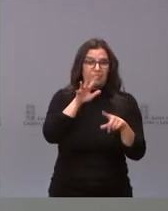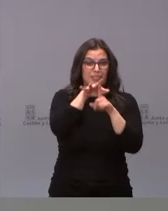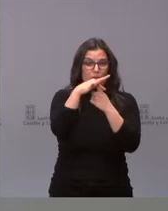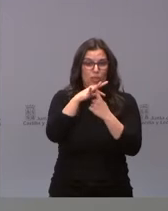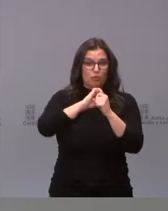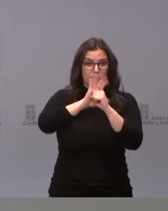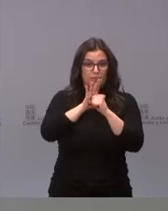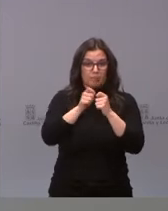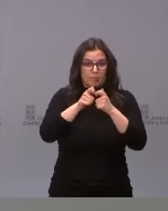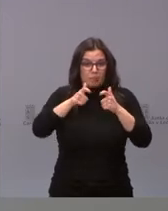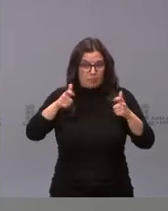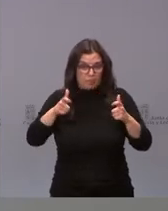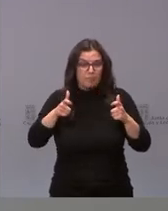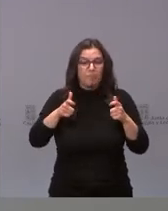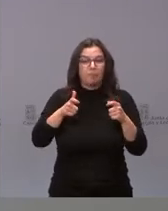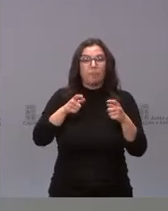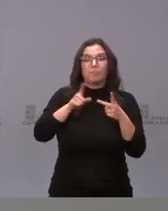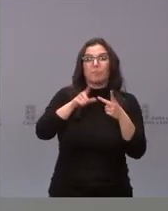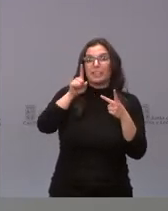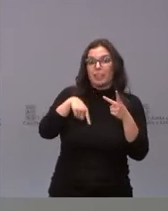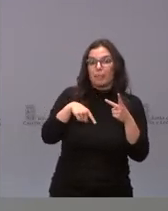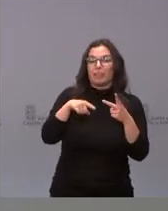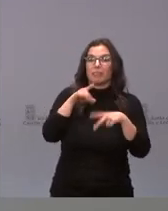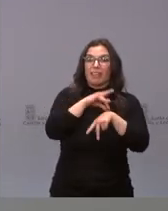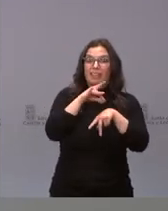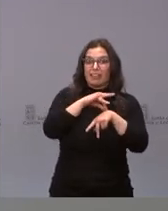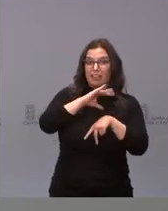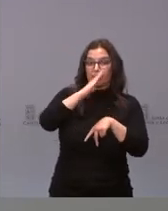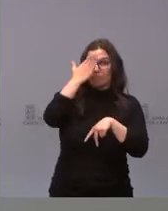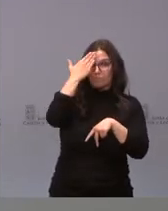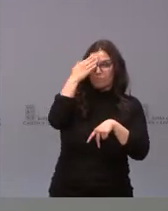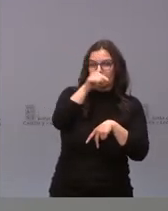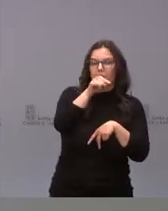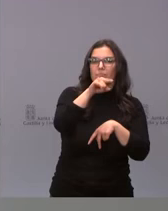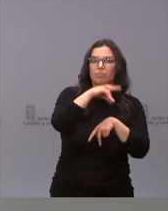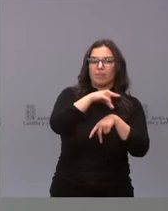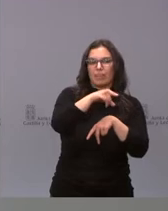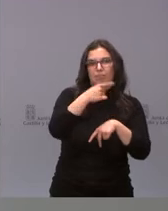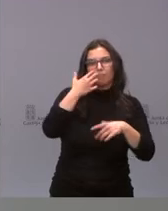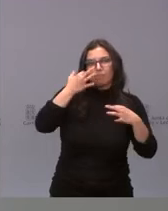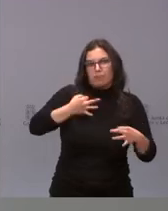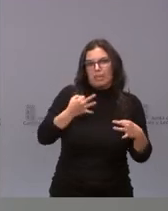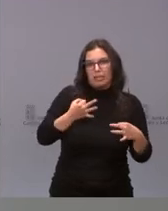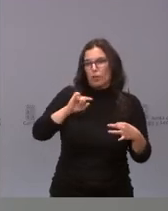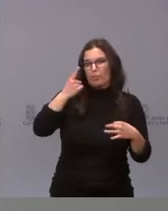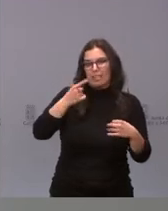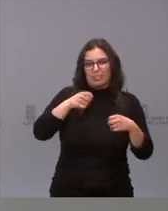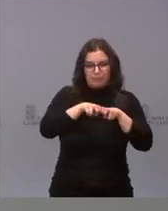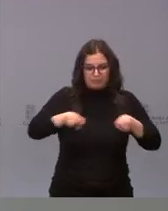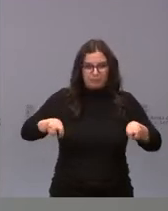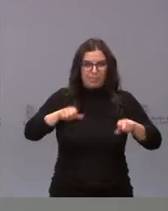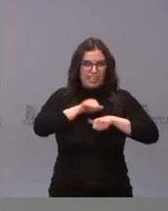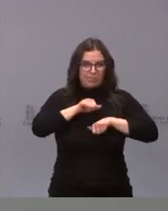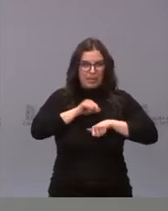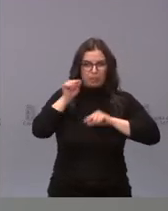aumento de casos y teniendo en cuenta que las consultas médicas son un lugar de riesgo, sobre todo en las salas de espera que se produzcan